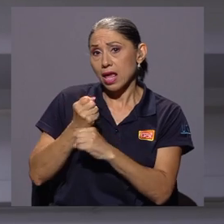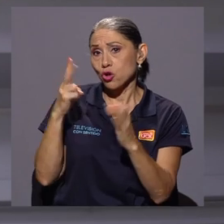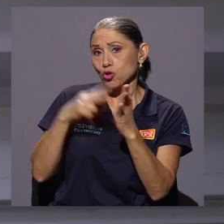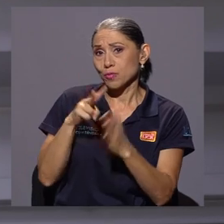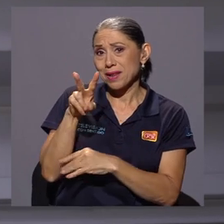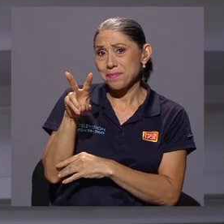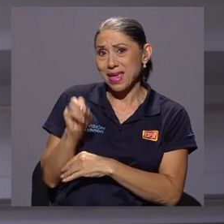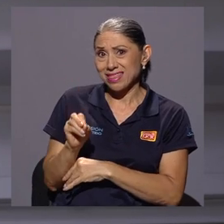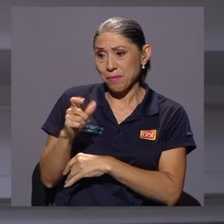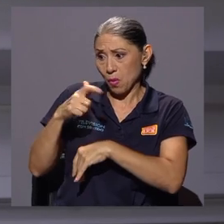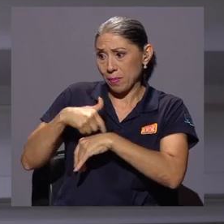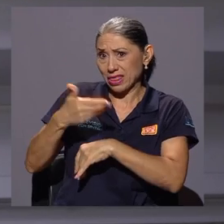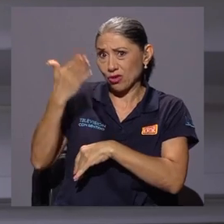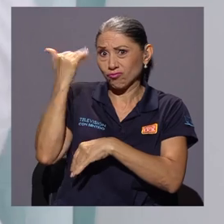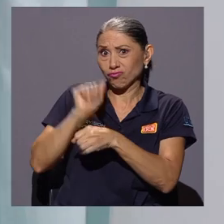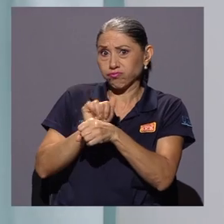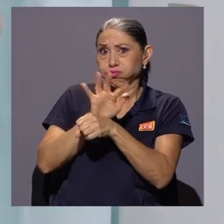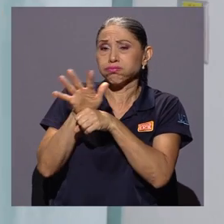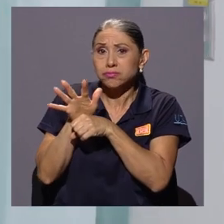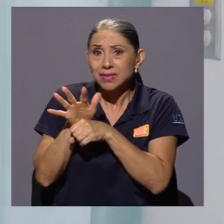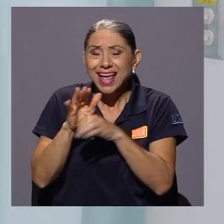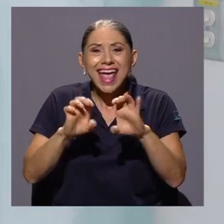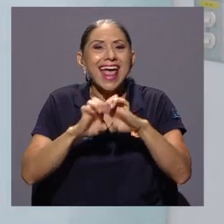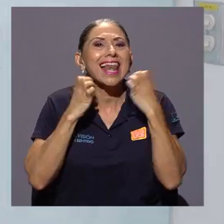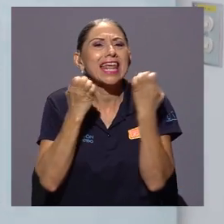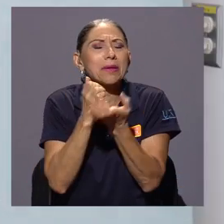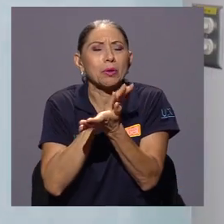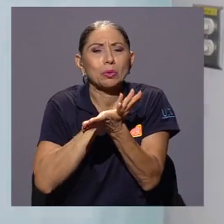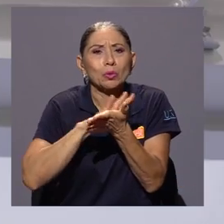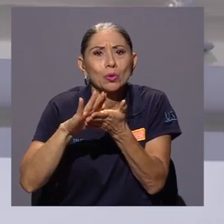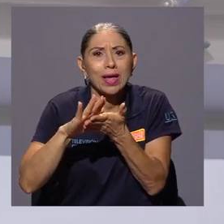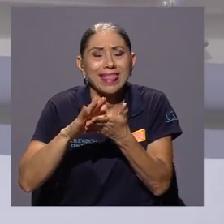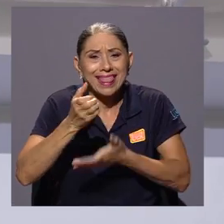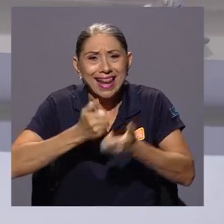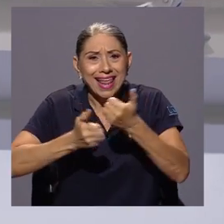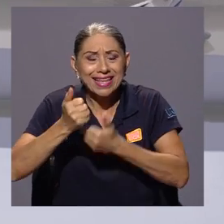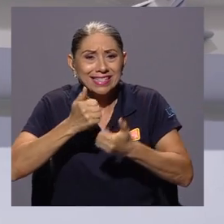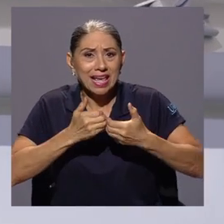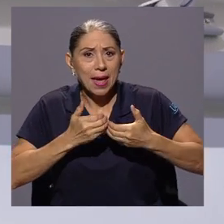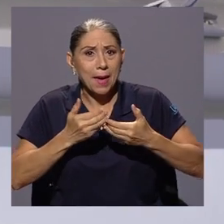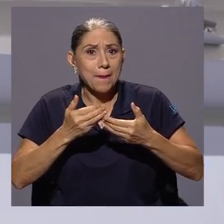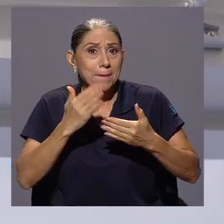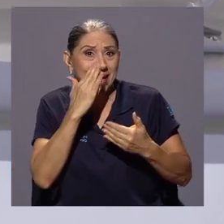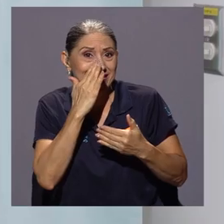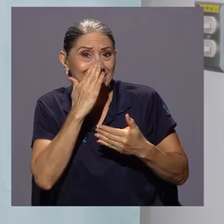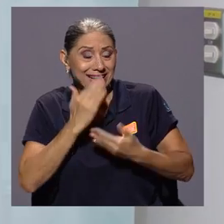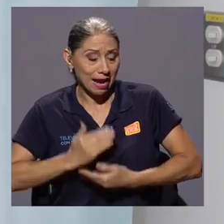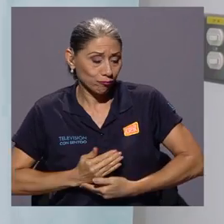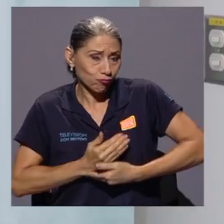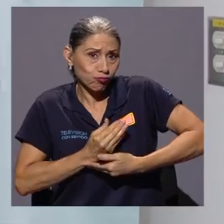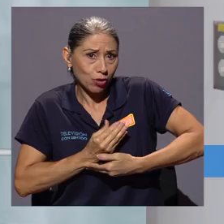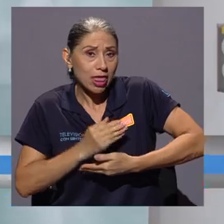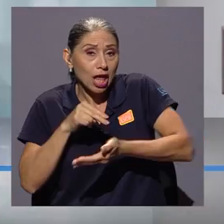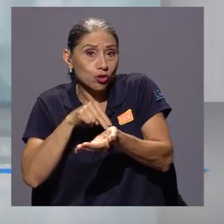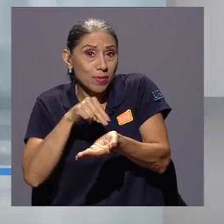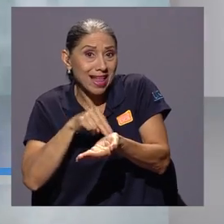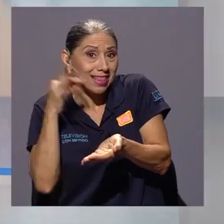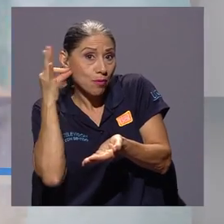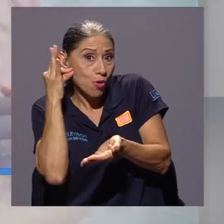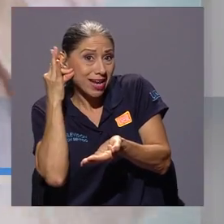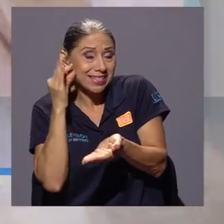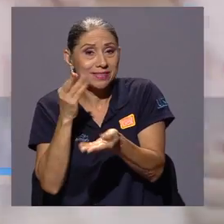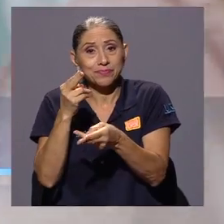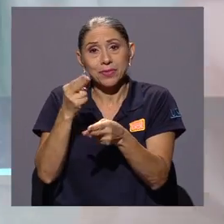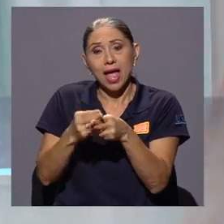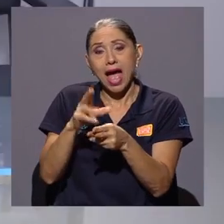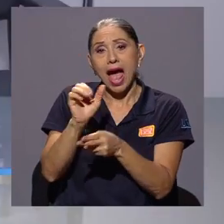En el 2020, en plena pandemia, el equipo de pasteurización del Banco de Leche Materna del Hospital de las Mujeres, Adolfo Carit, dejó